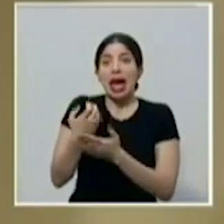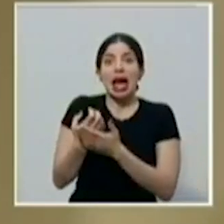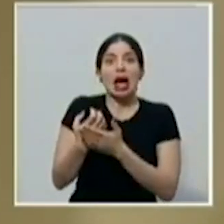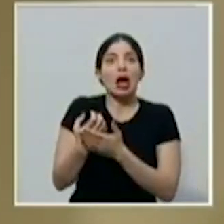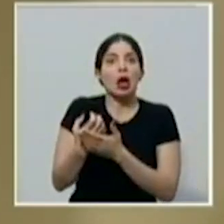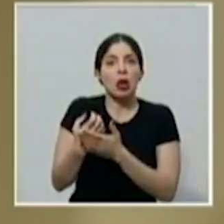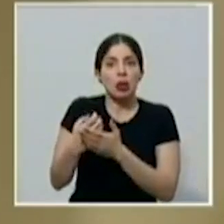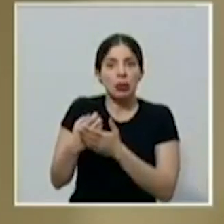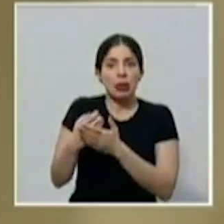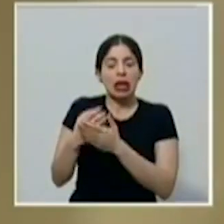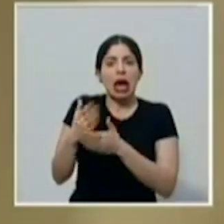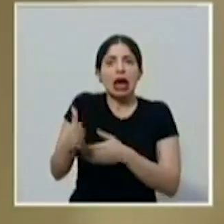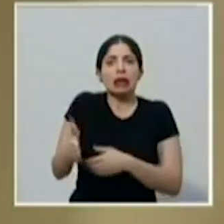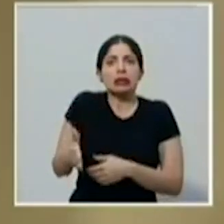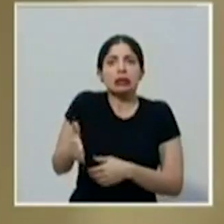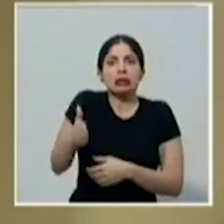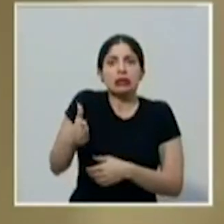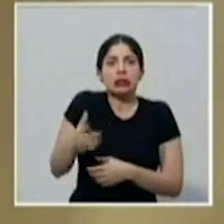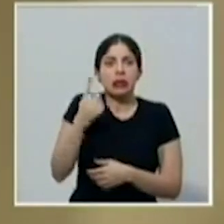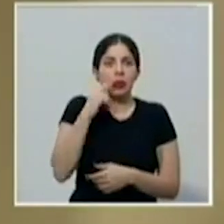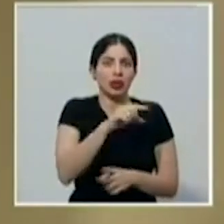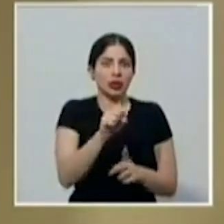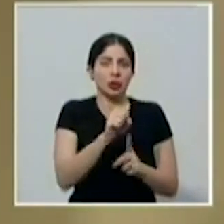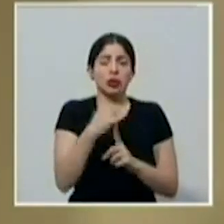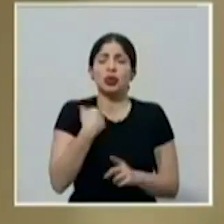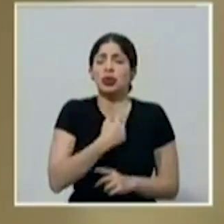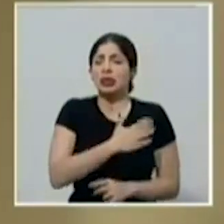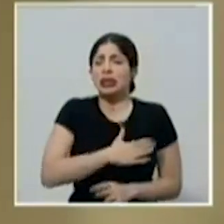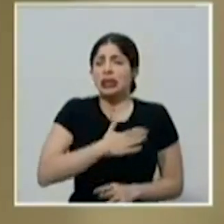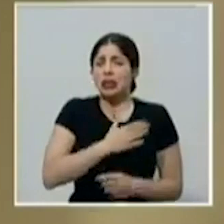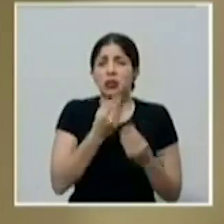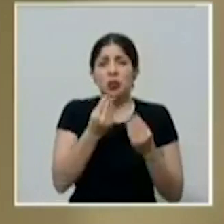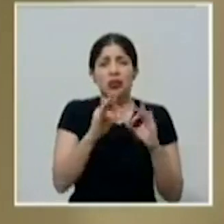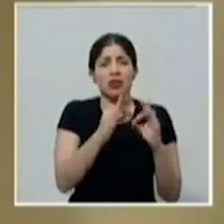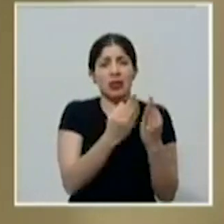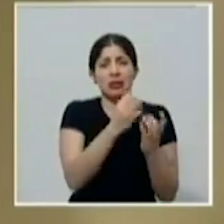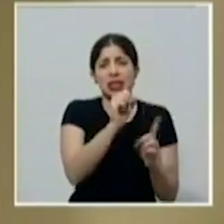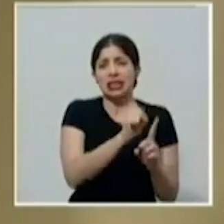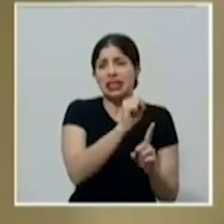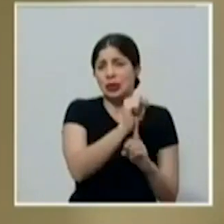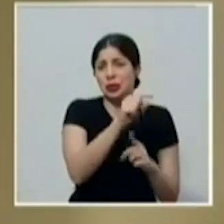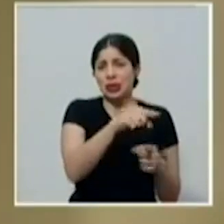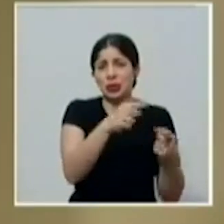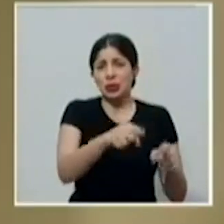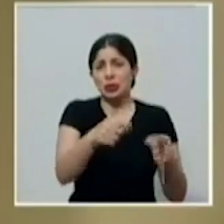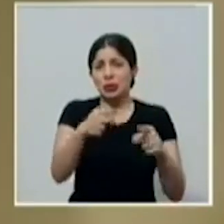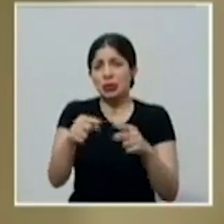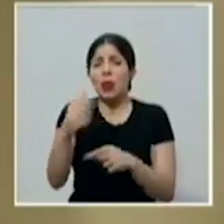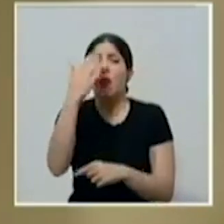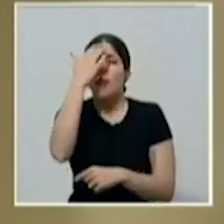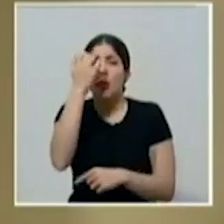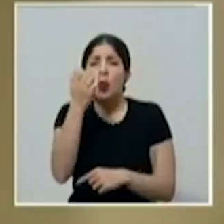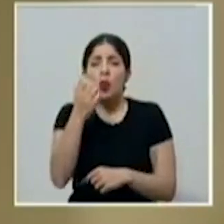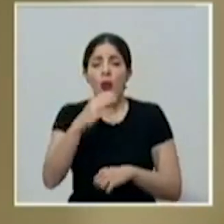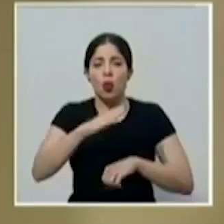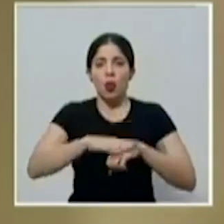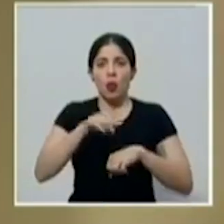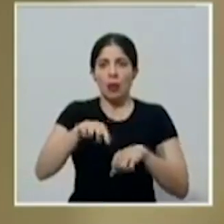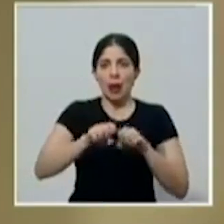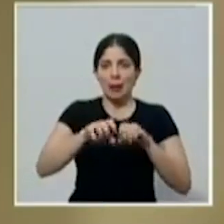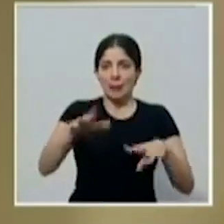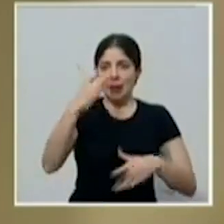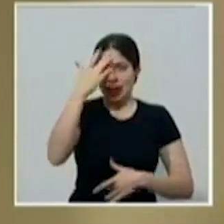lamentamos profundamente la situación que viven muchísimas familias en nuestro país, producto de las consecuencias de esta pandemia,